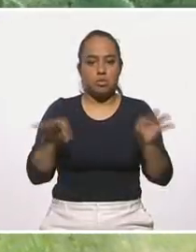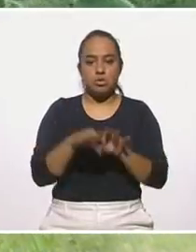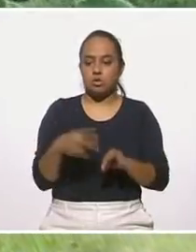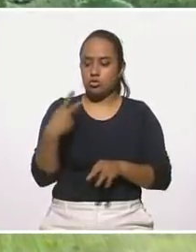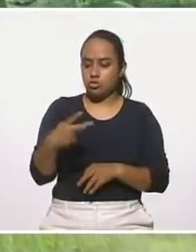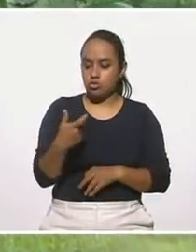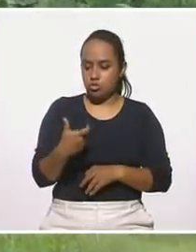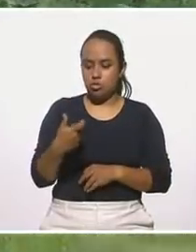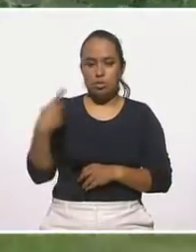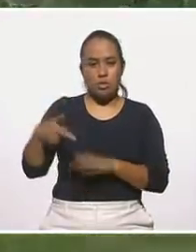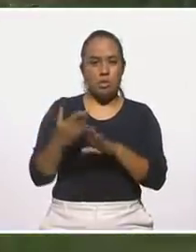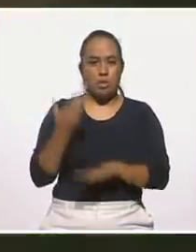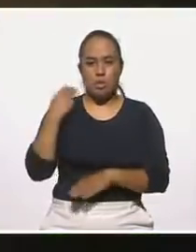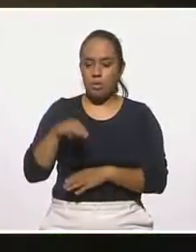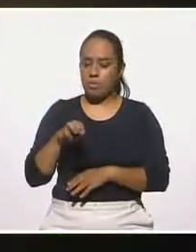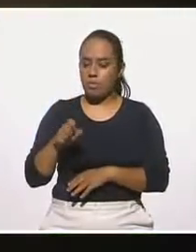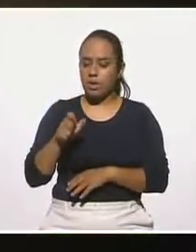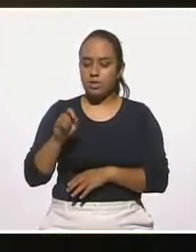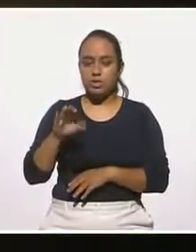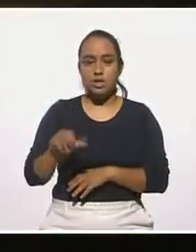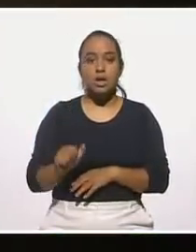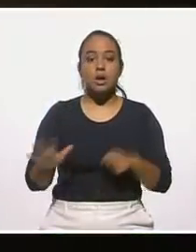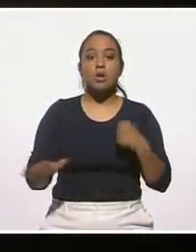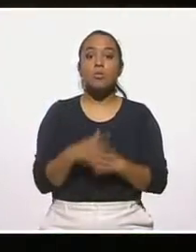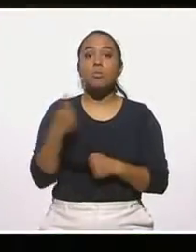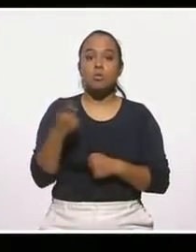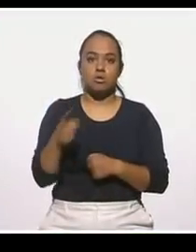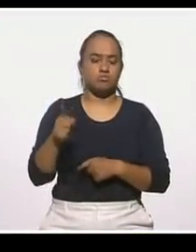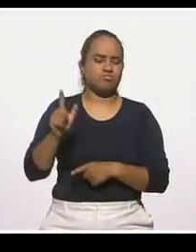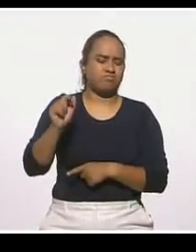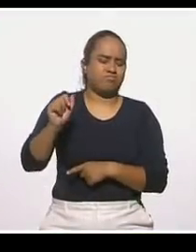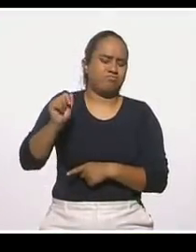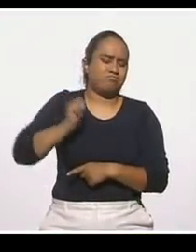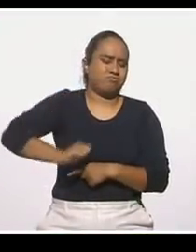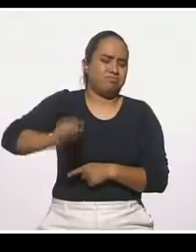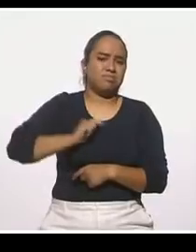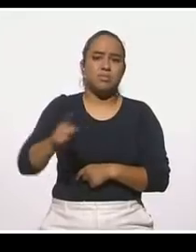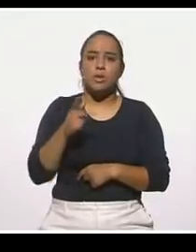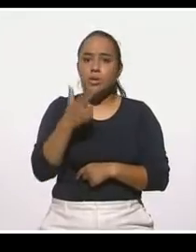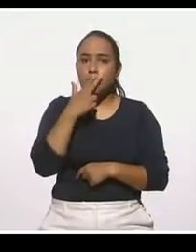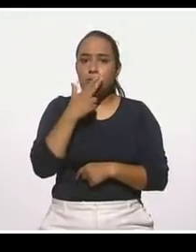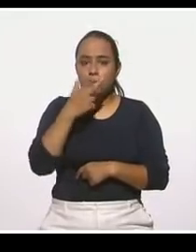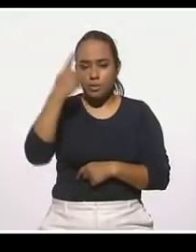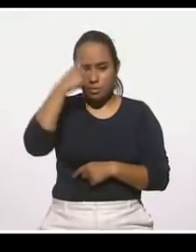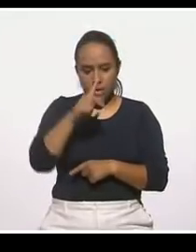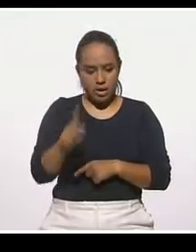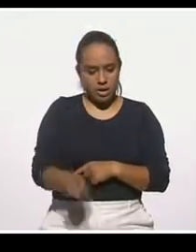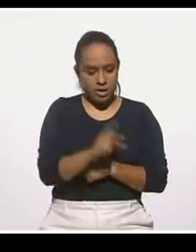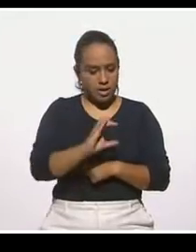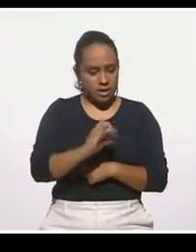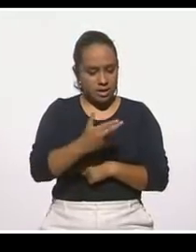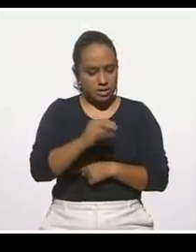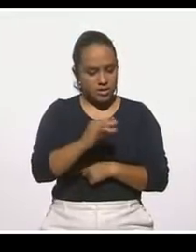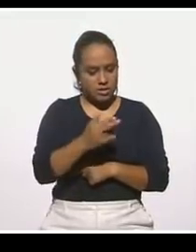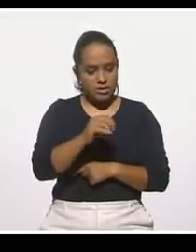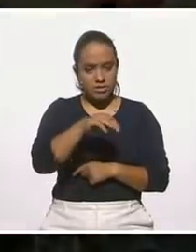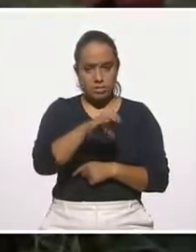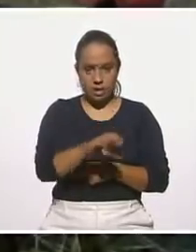economía mexica, ya que es la especie más antigua utilizada como alimento de los pueblos chichimecas.